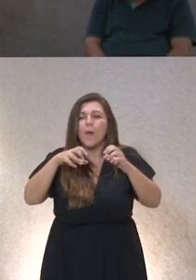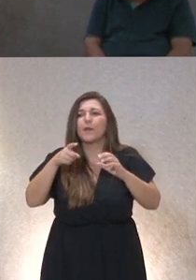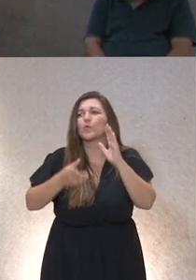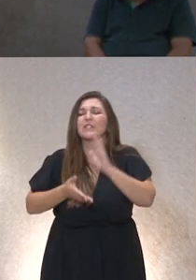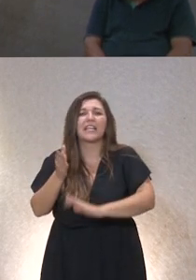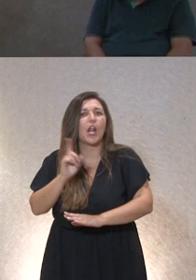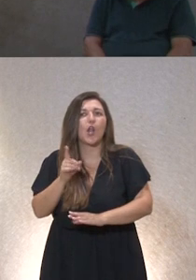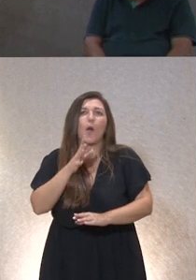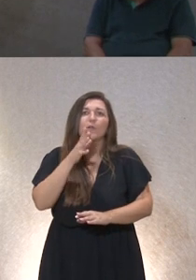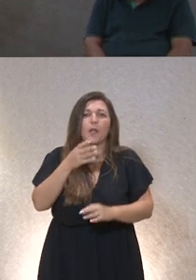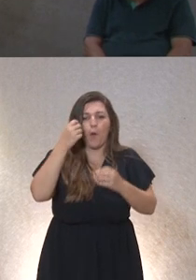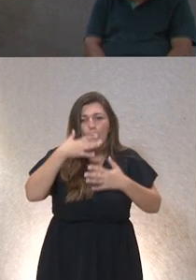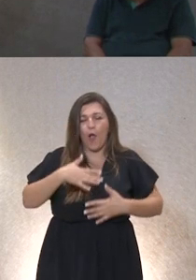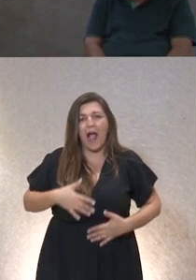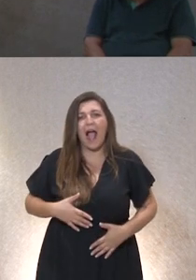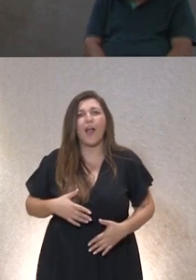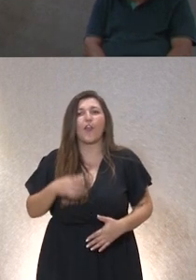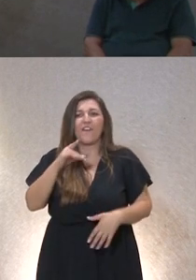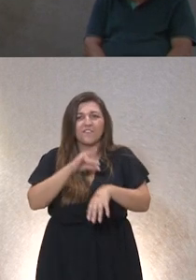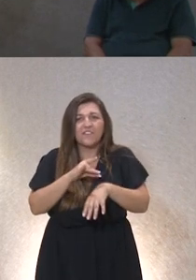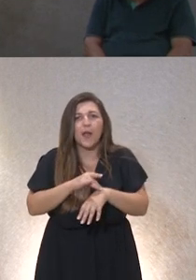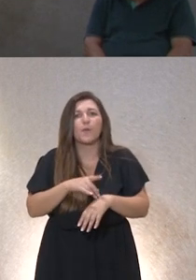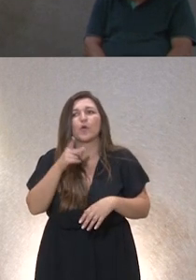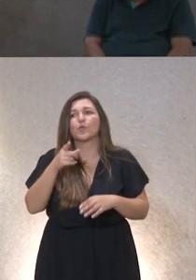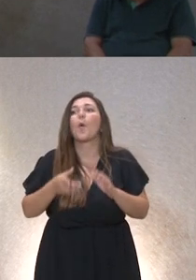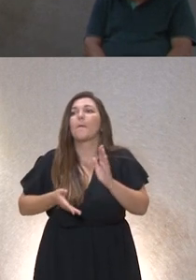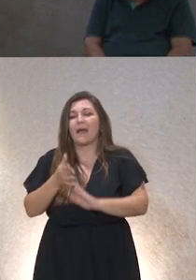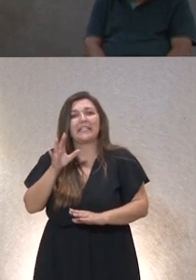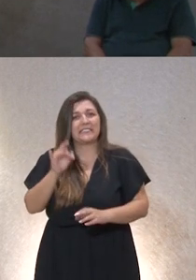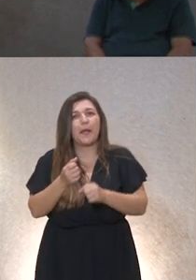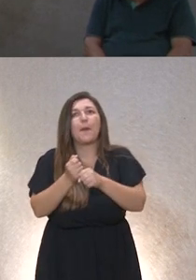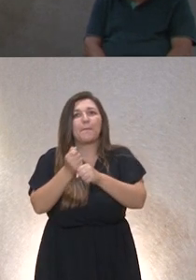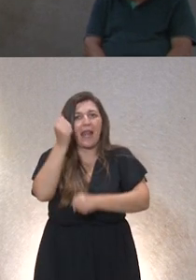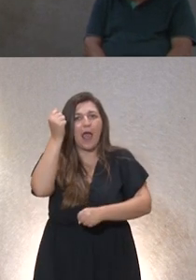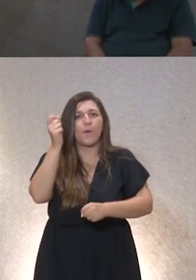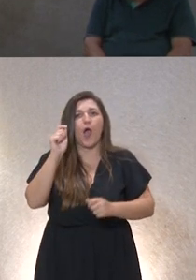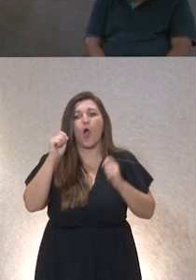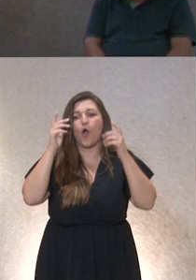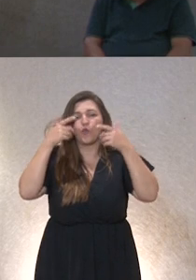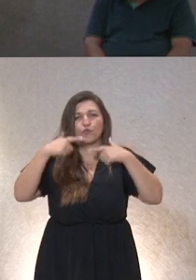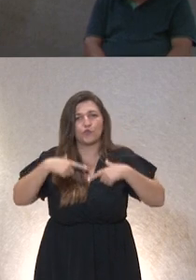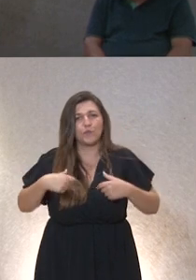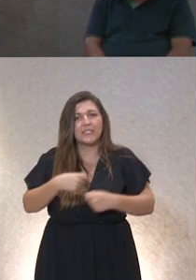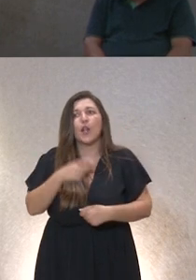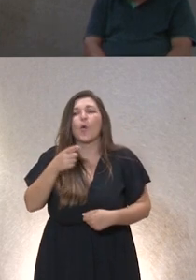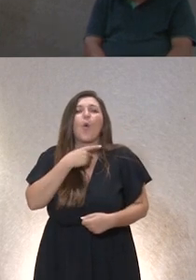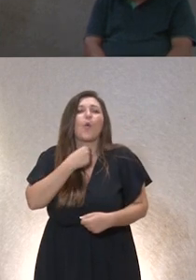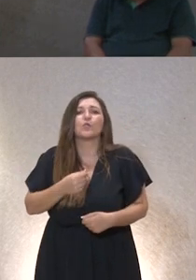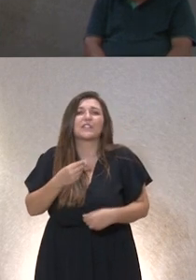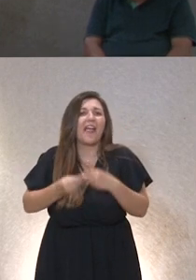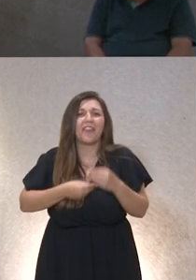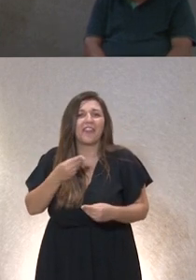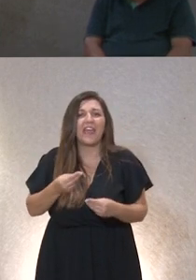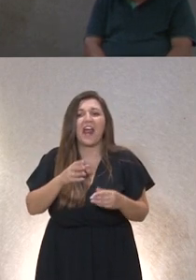pones malo tal bueno fue tan fácil como decirlo bueno sales pero con un chubasquero o con un paraguas y ya está y él podía hacer lo que le gustaba lo que quería y